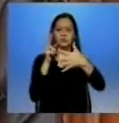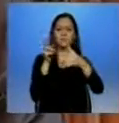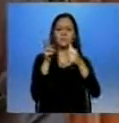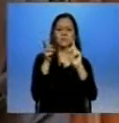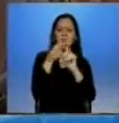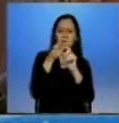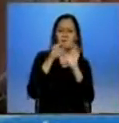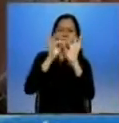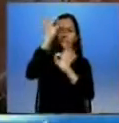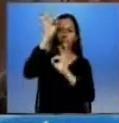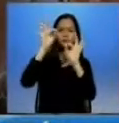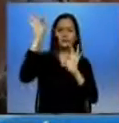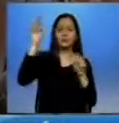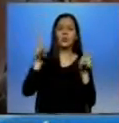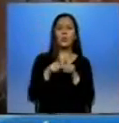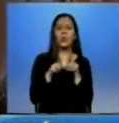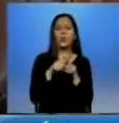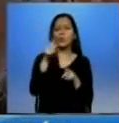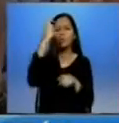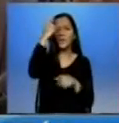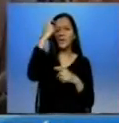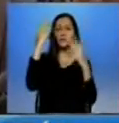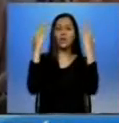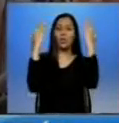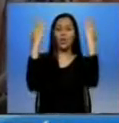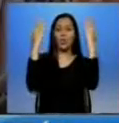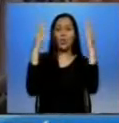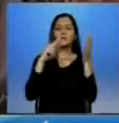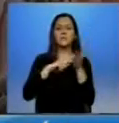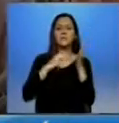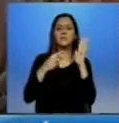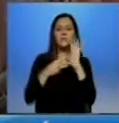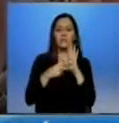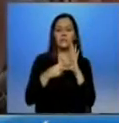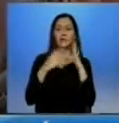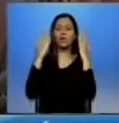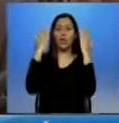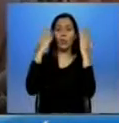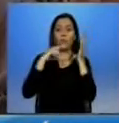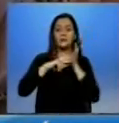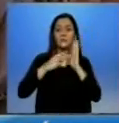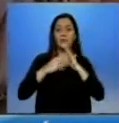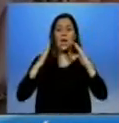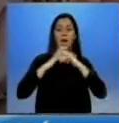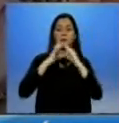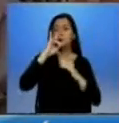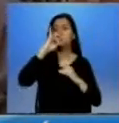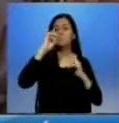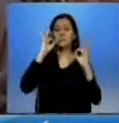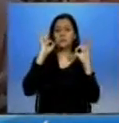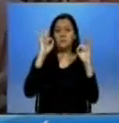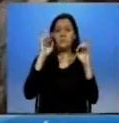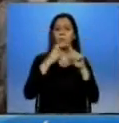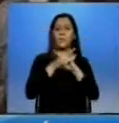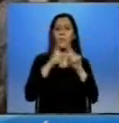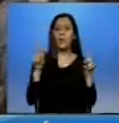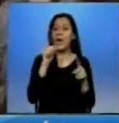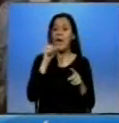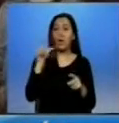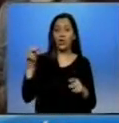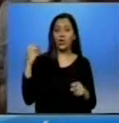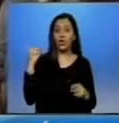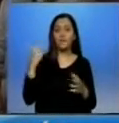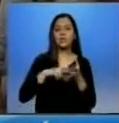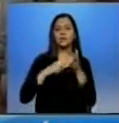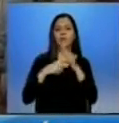Novoa se construye una mansión, una colina, pero esa colina no tiene agua, es pobre por necesidades básicas insatisfechas. Entonces, es un indicador bien distorsionado. La ministra